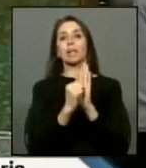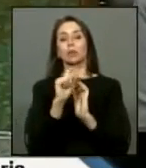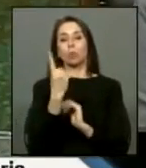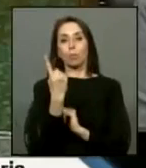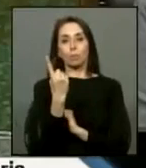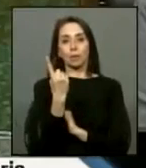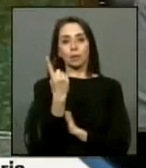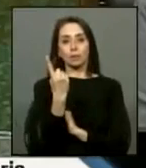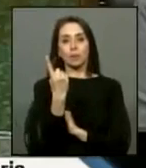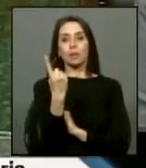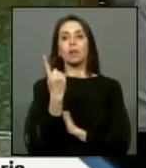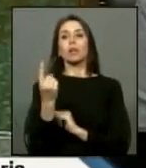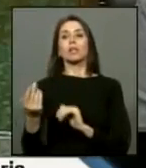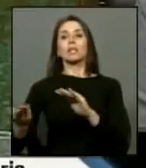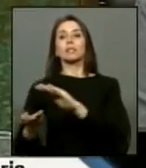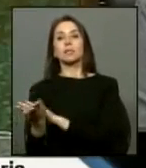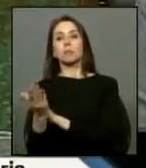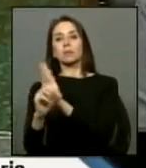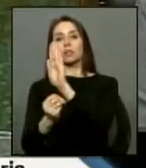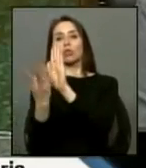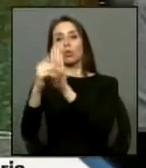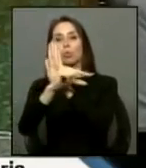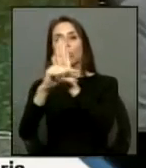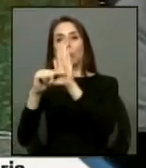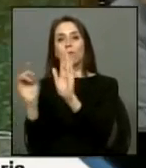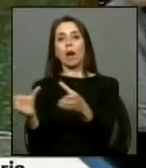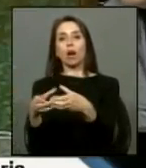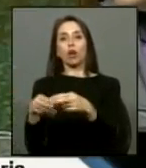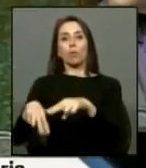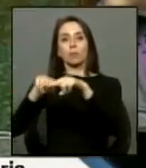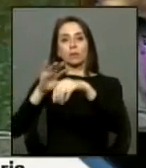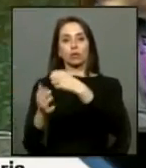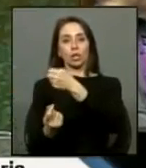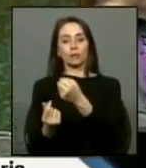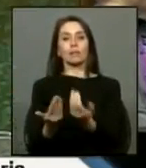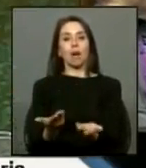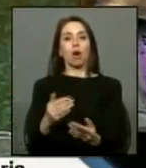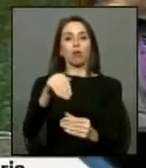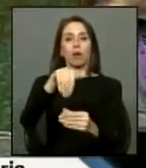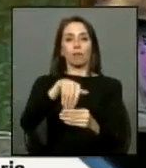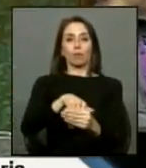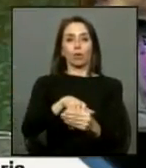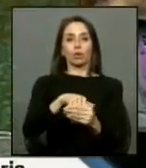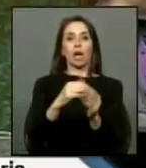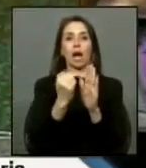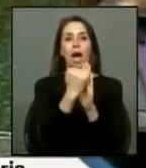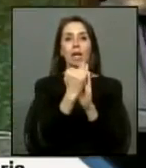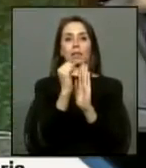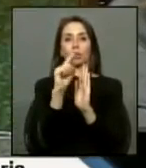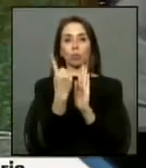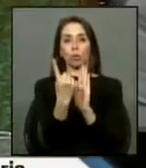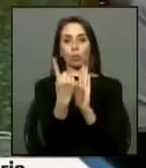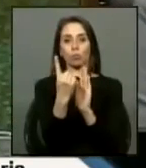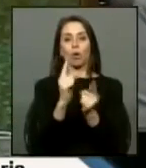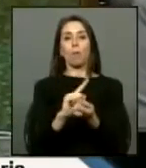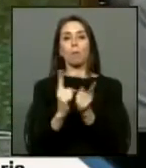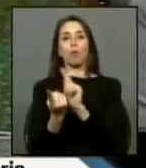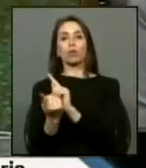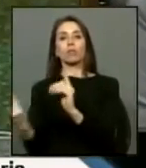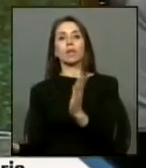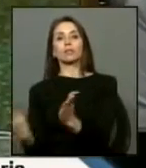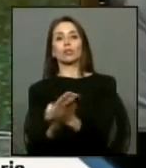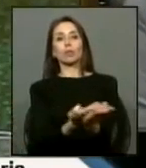fue objeto de una indicación en la comisión de hacienda finalmente en votación el artículo primero con la modificación